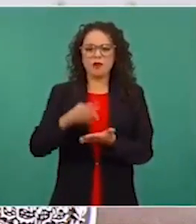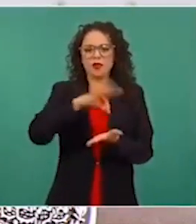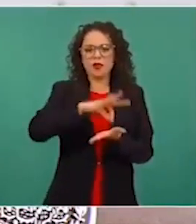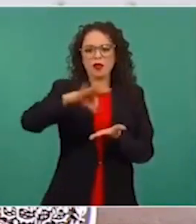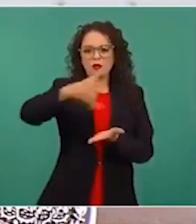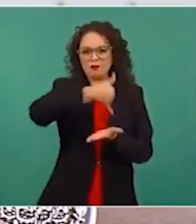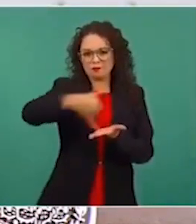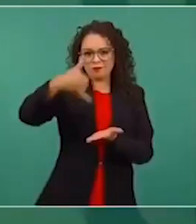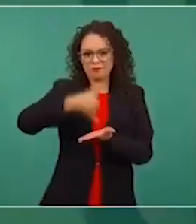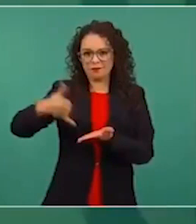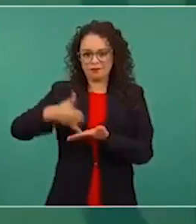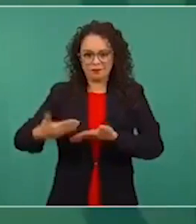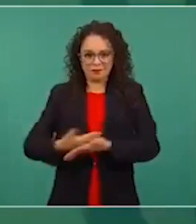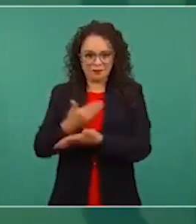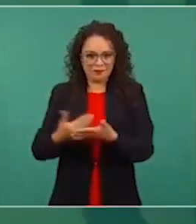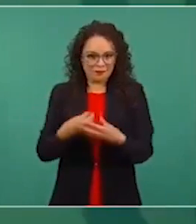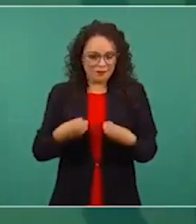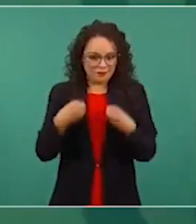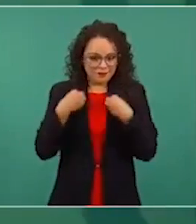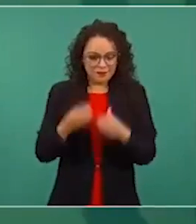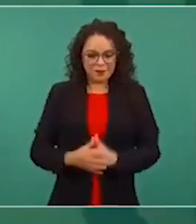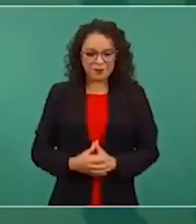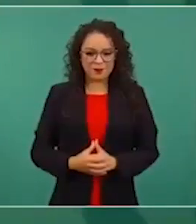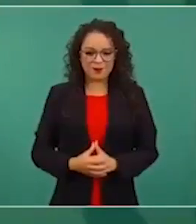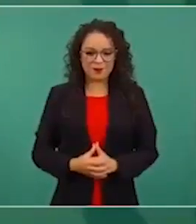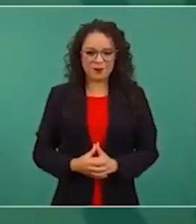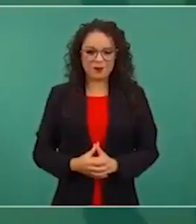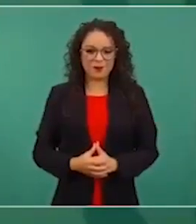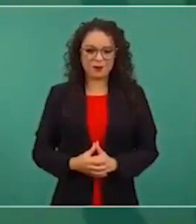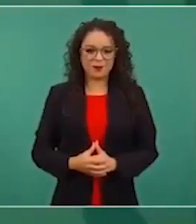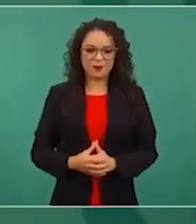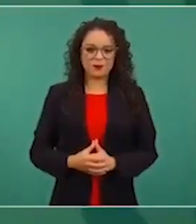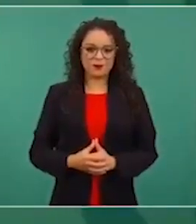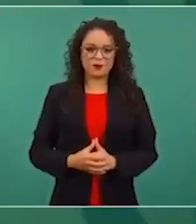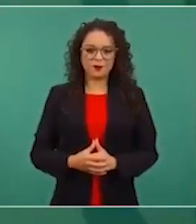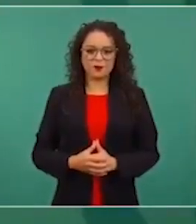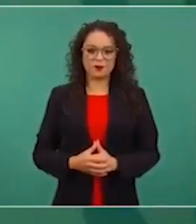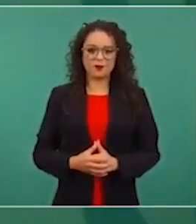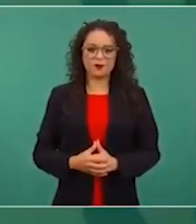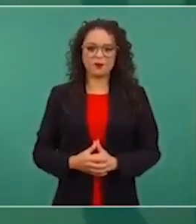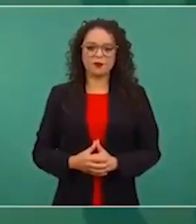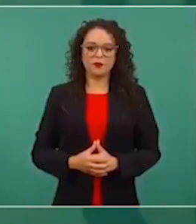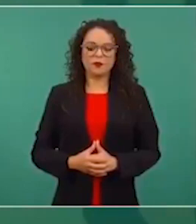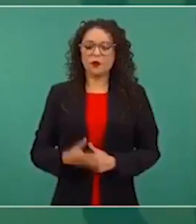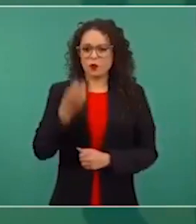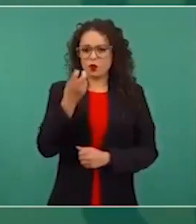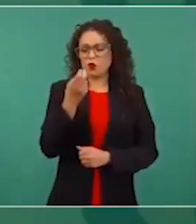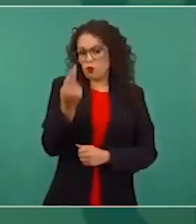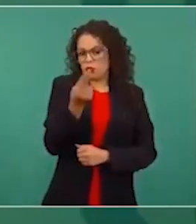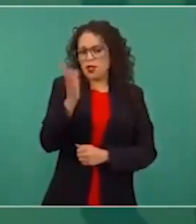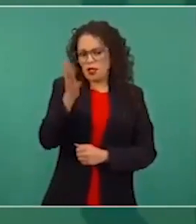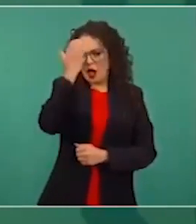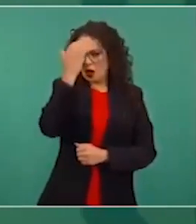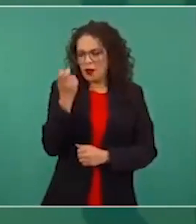es un programa que ustedes conocen,